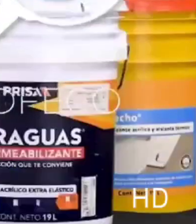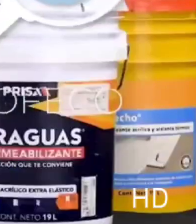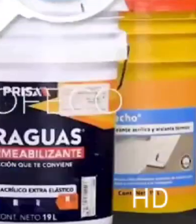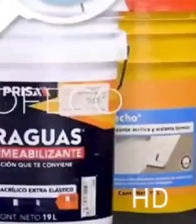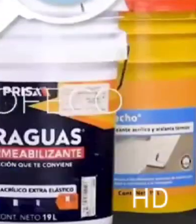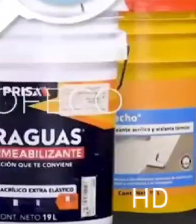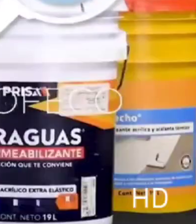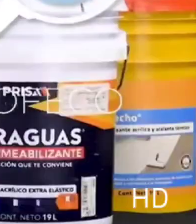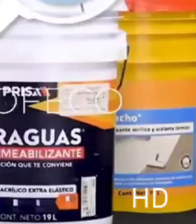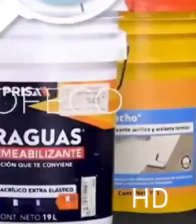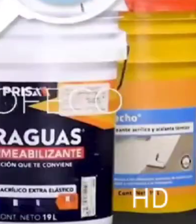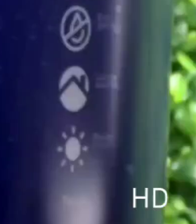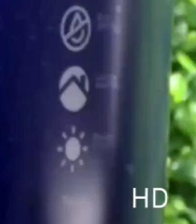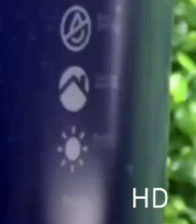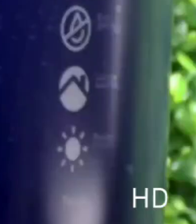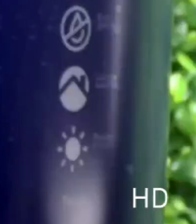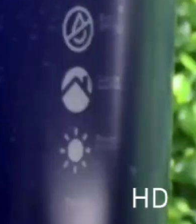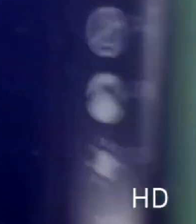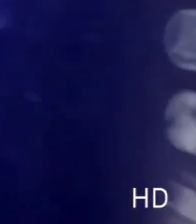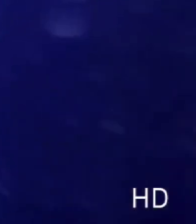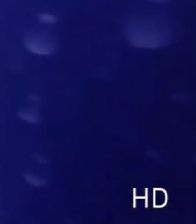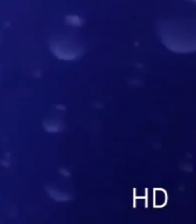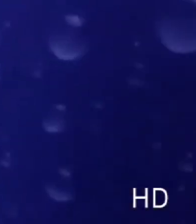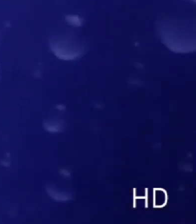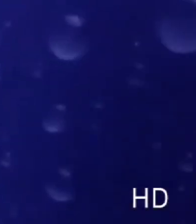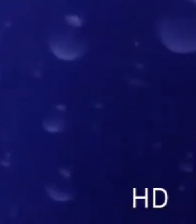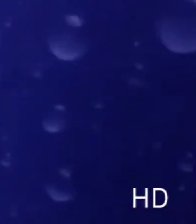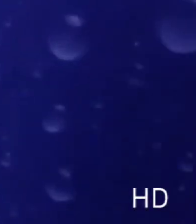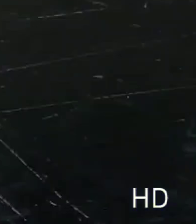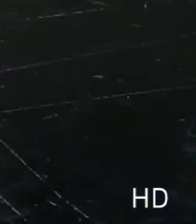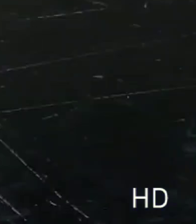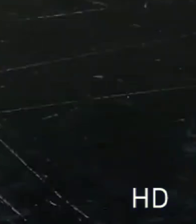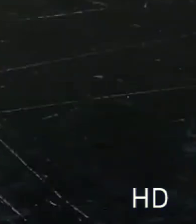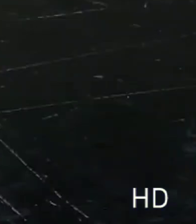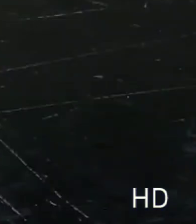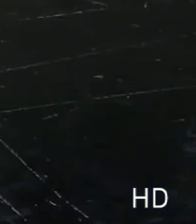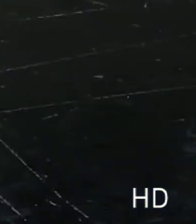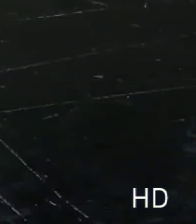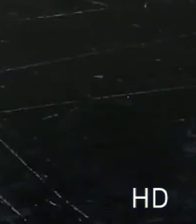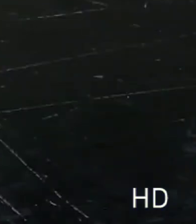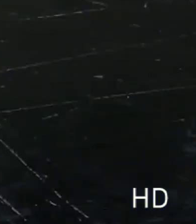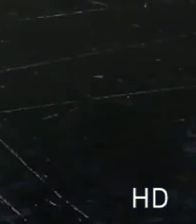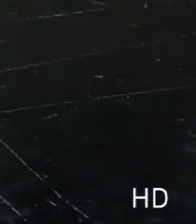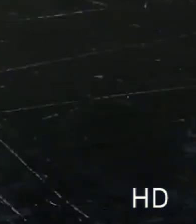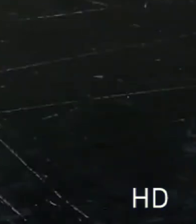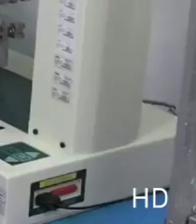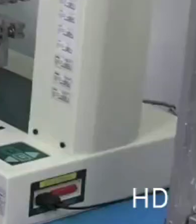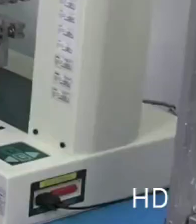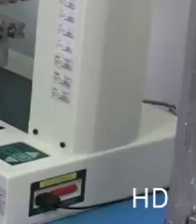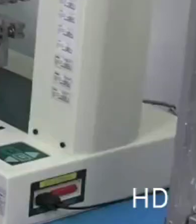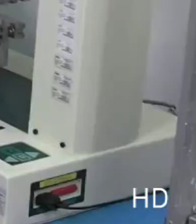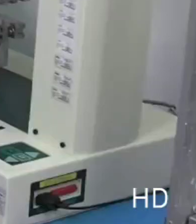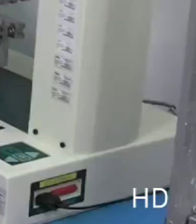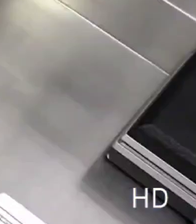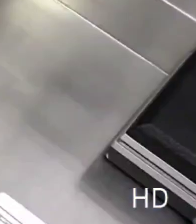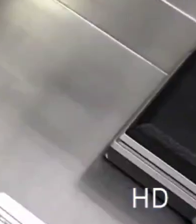impermeabilizantes en color blanco y con tres años de durabilidad. Se analizó que cumplieran con la norma.